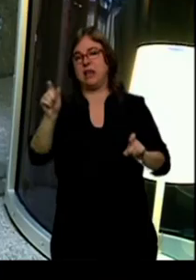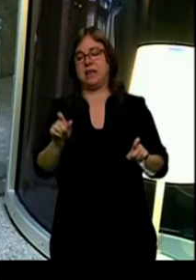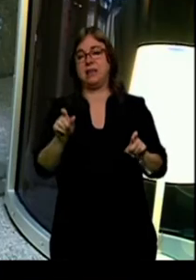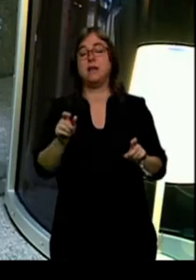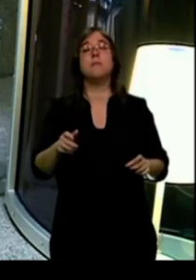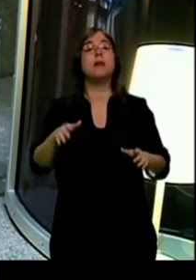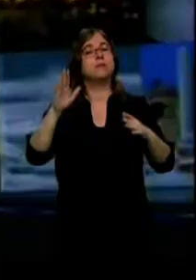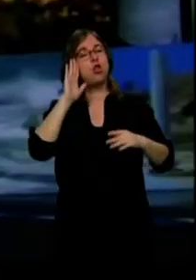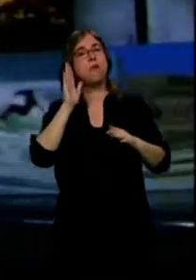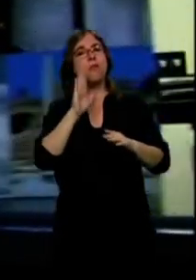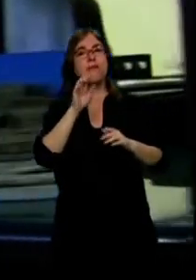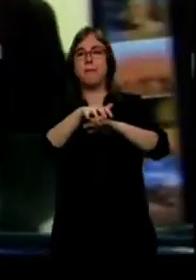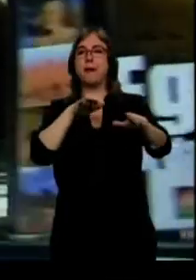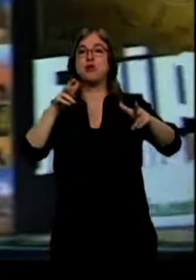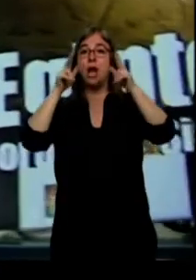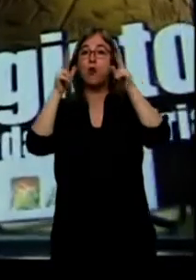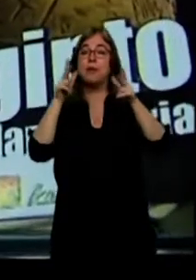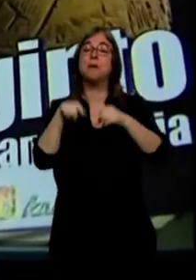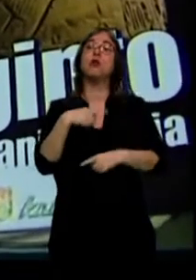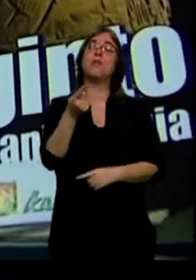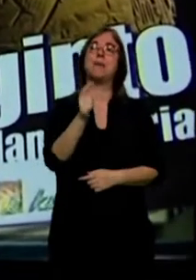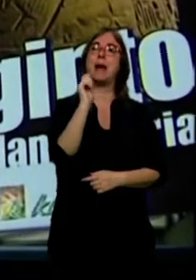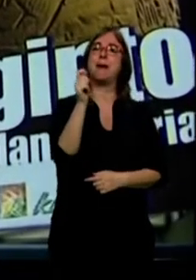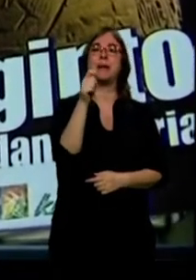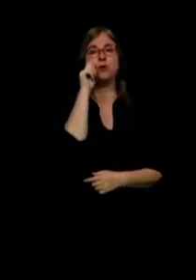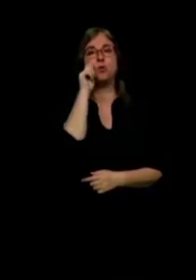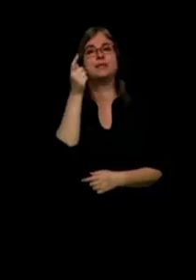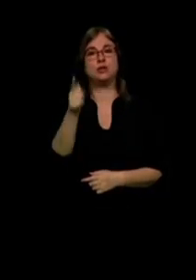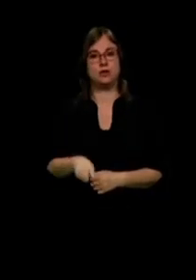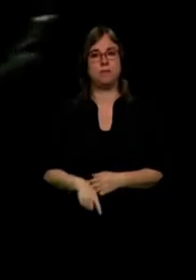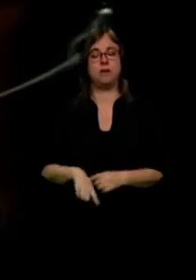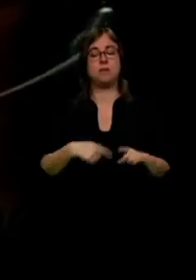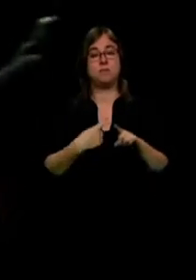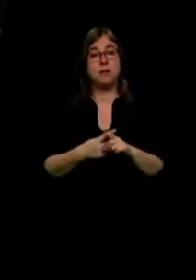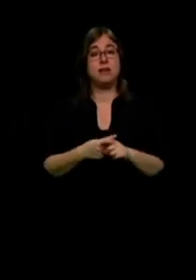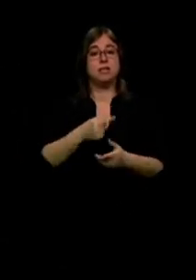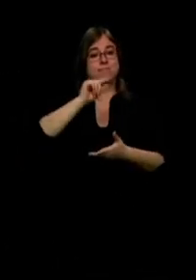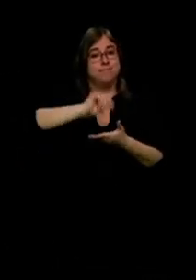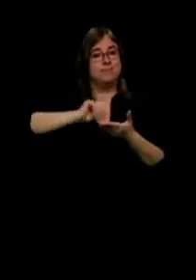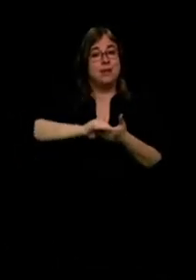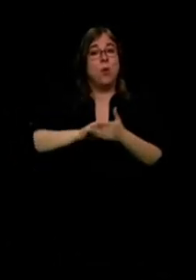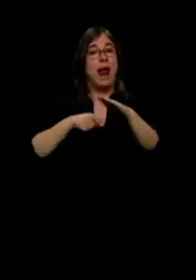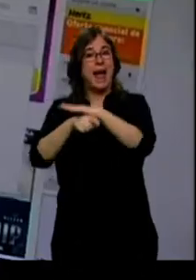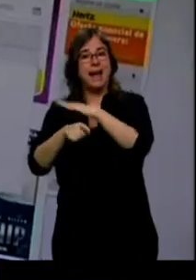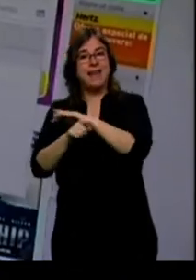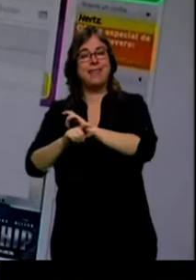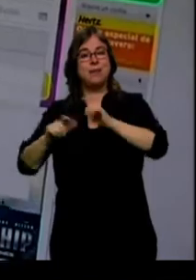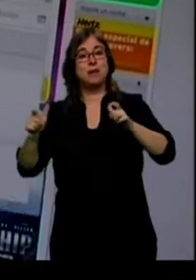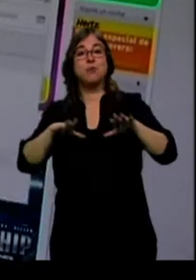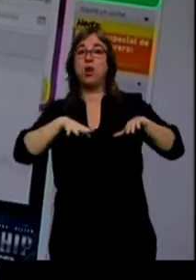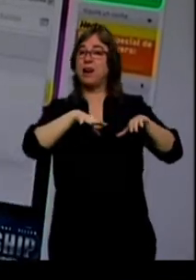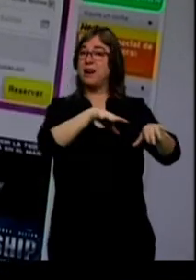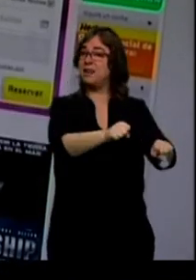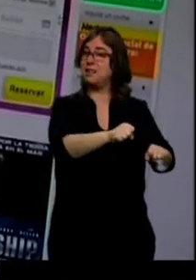la opción preferida aunque gana el peso el apartamento turístico. Y aunque crecen las contrataciones en agencias para reservar, sigue triunfando